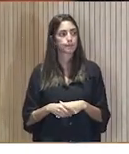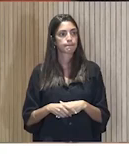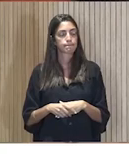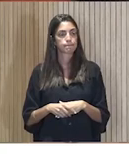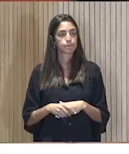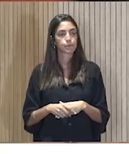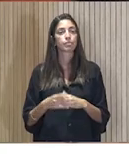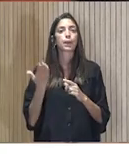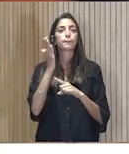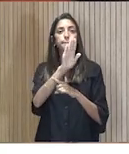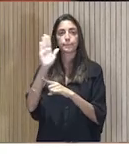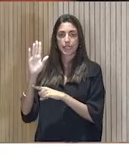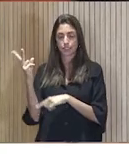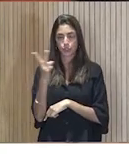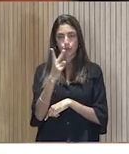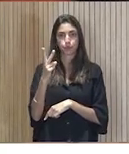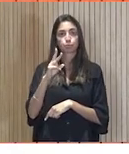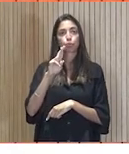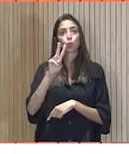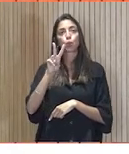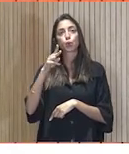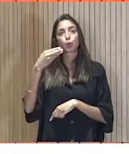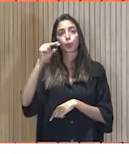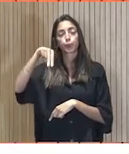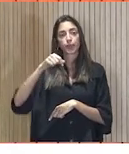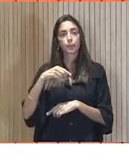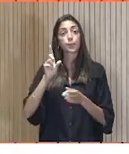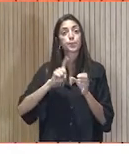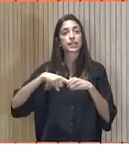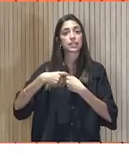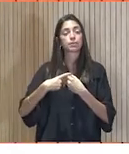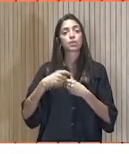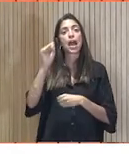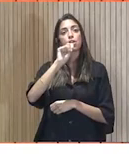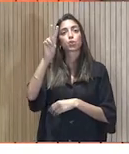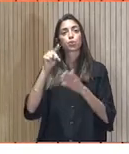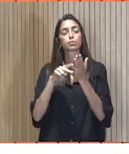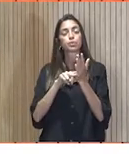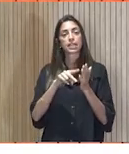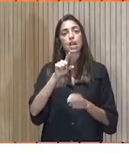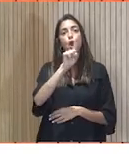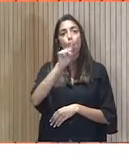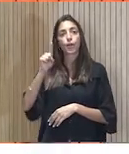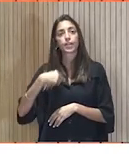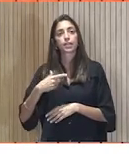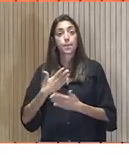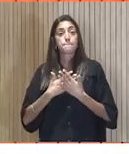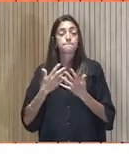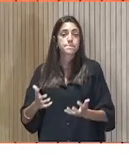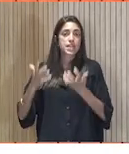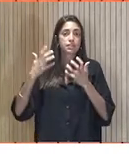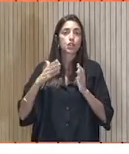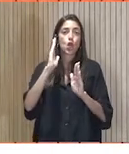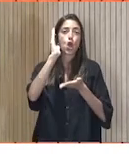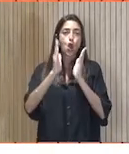Les presento. Rubén participó en 2014 como beneficiario del programa de voluntariado COACH de